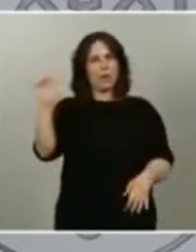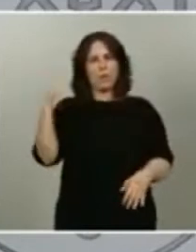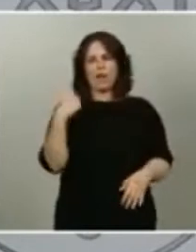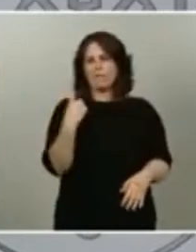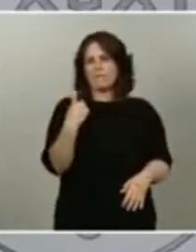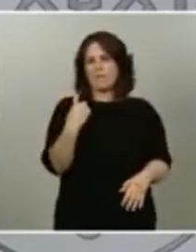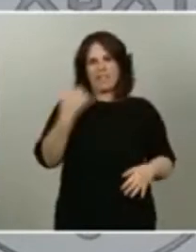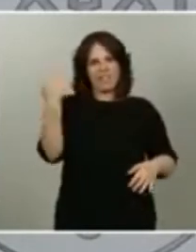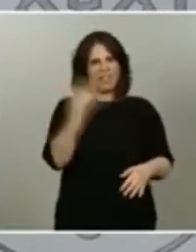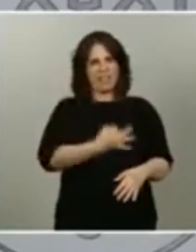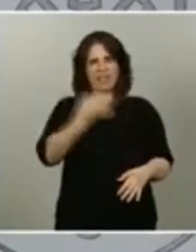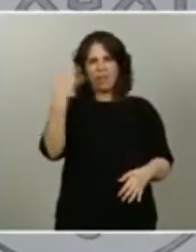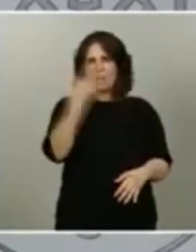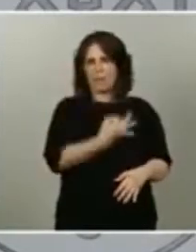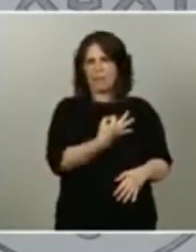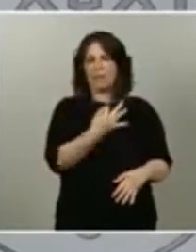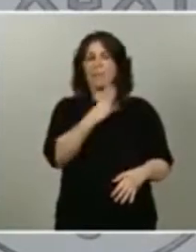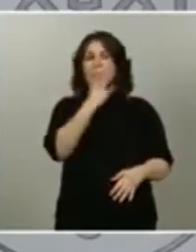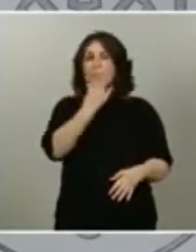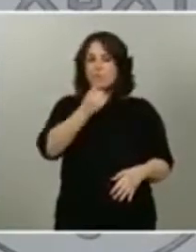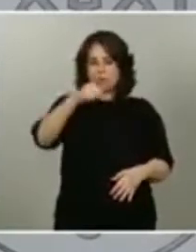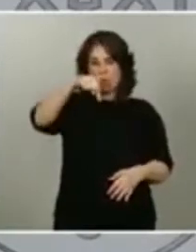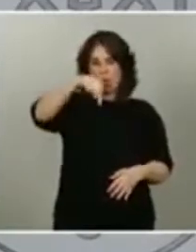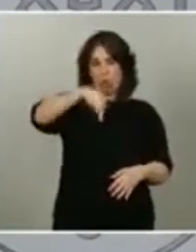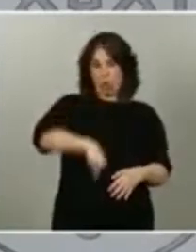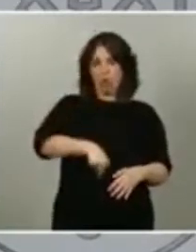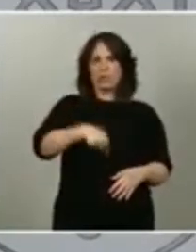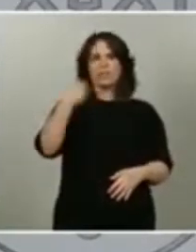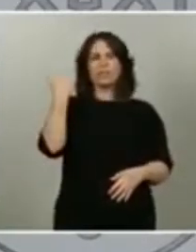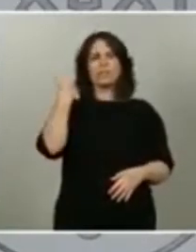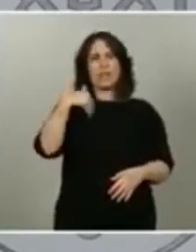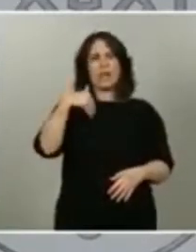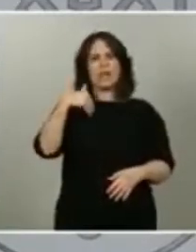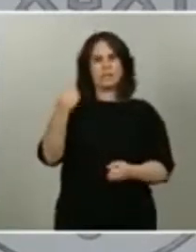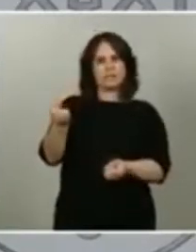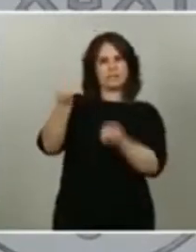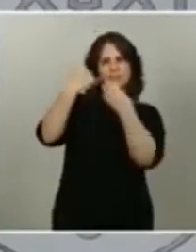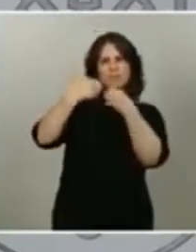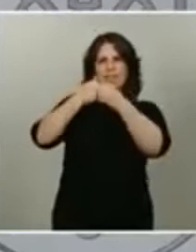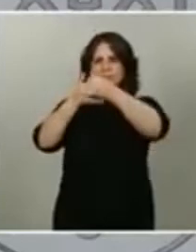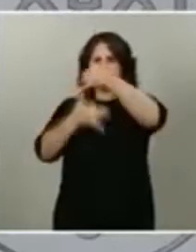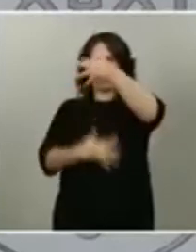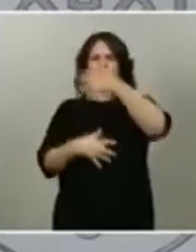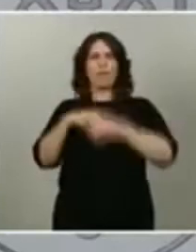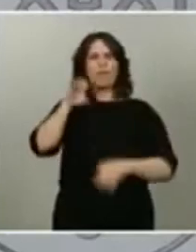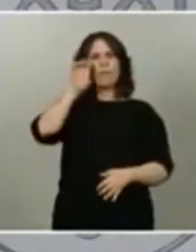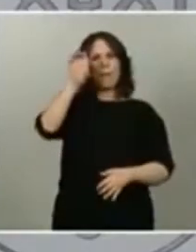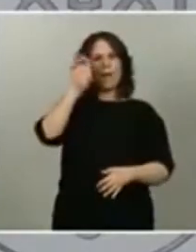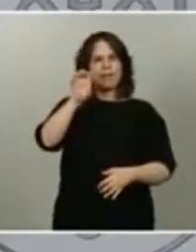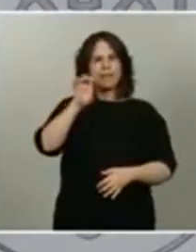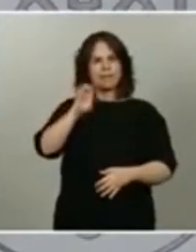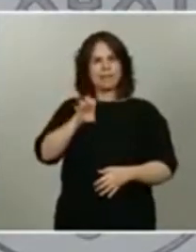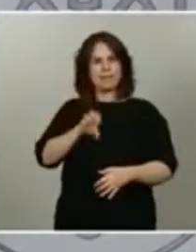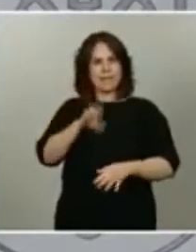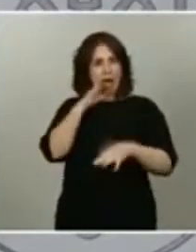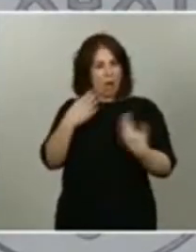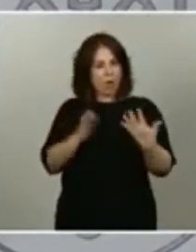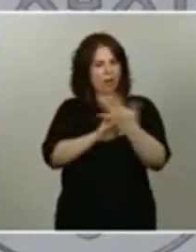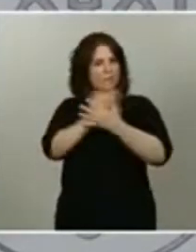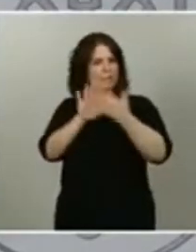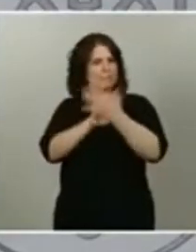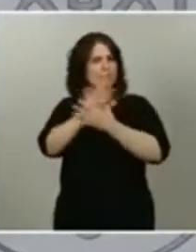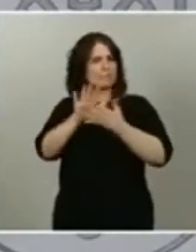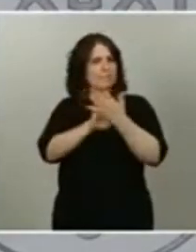ha conocido alguna relación de países, alguna lista de países que se pueden estar barajando por parte de las